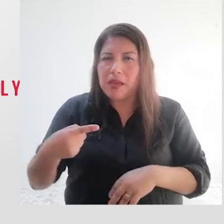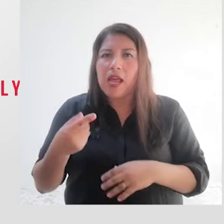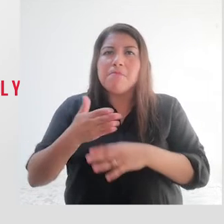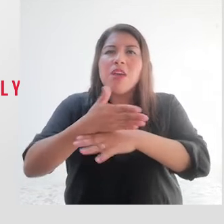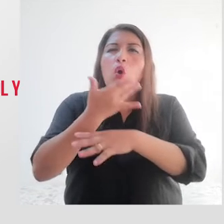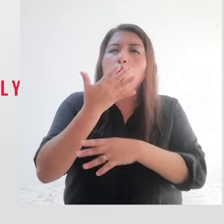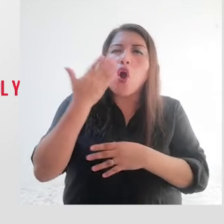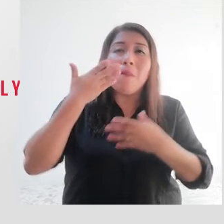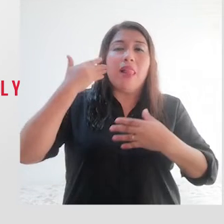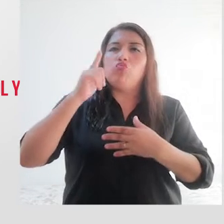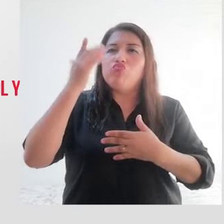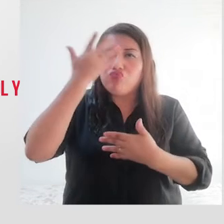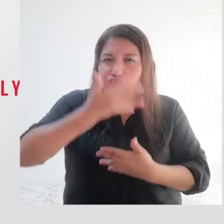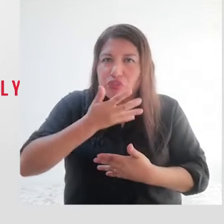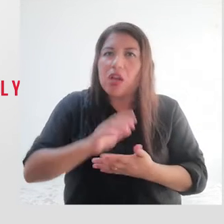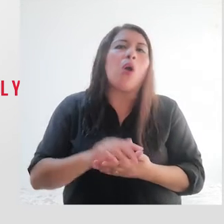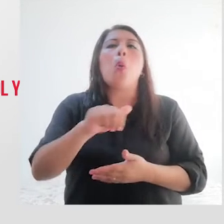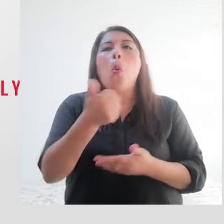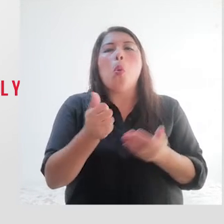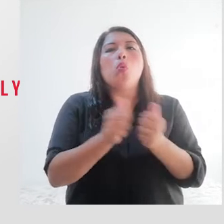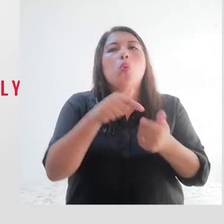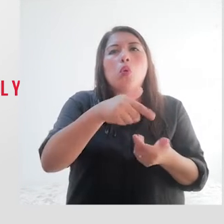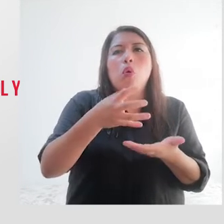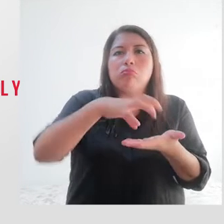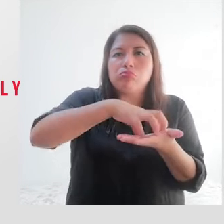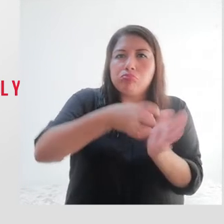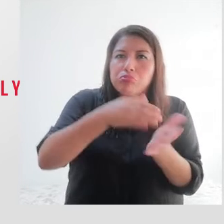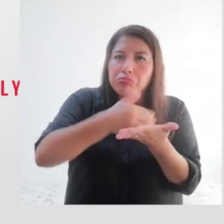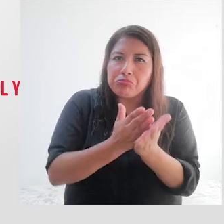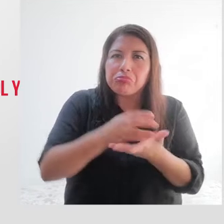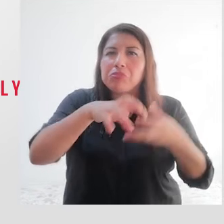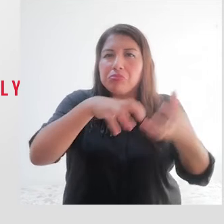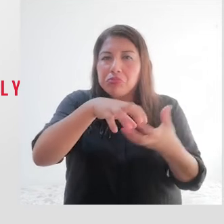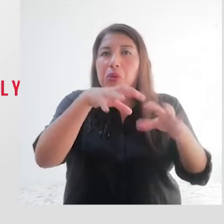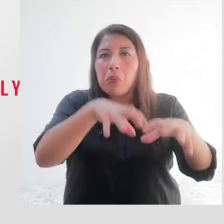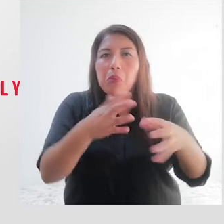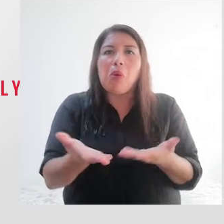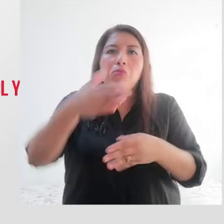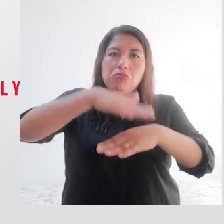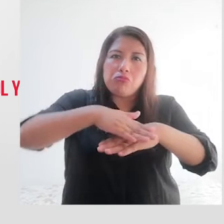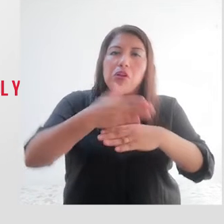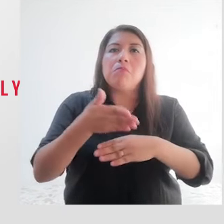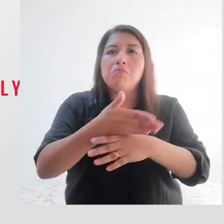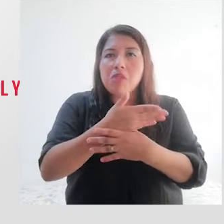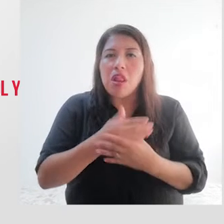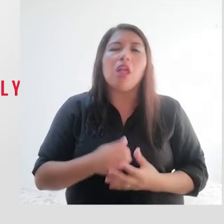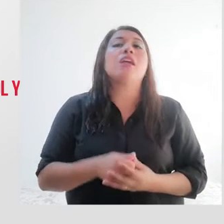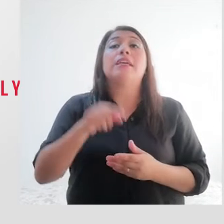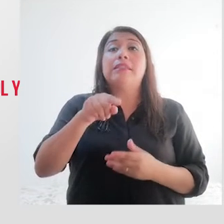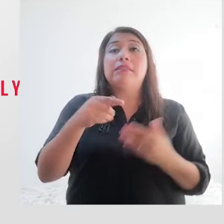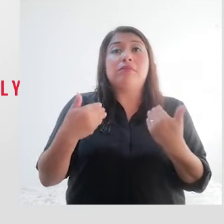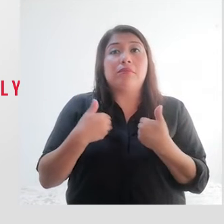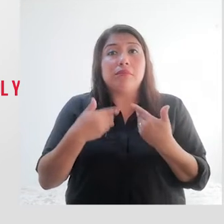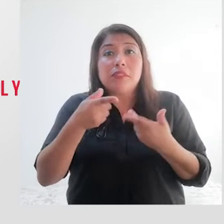preparaciones como guisos, plancha u horno, ya que al freír estos pescados oscuros, el omega 3 que